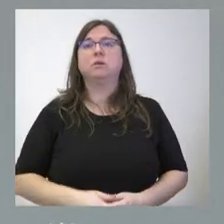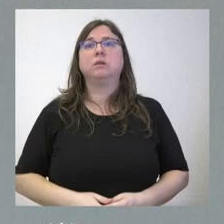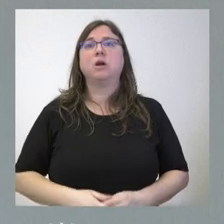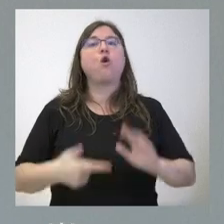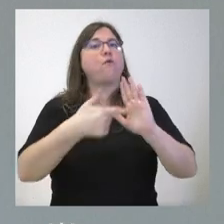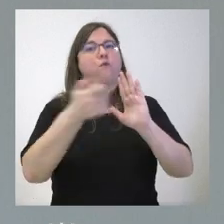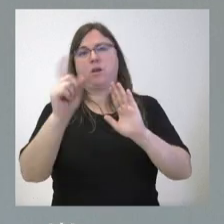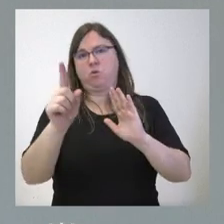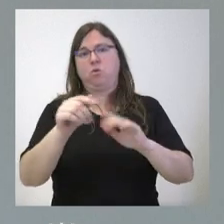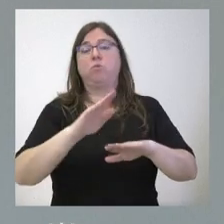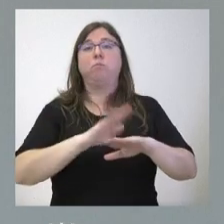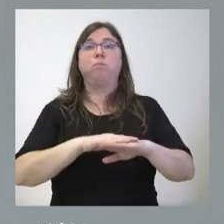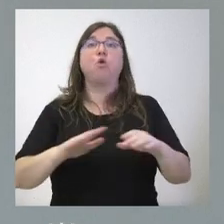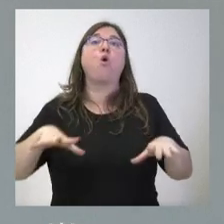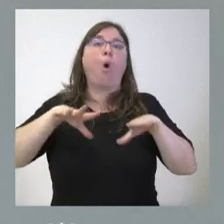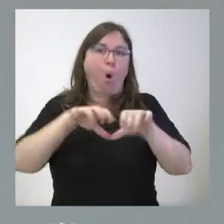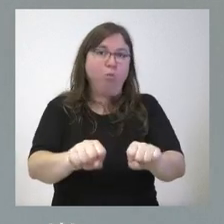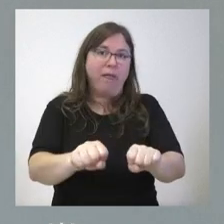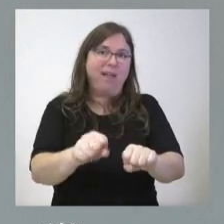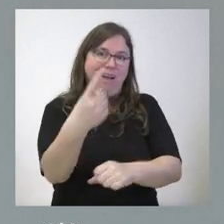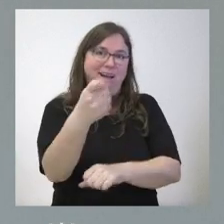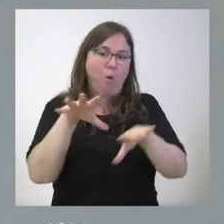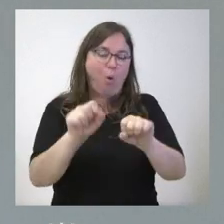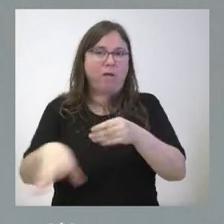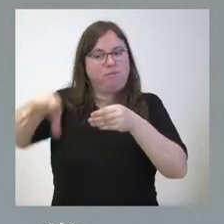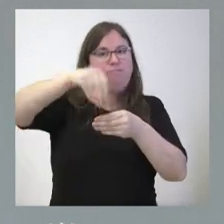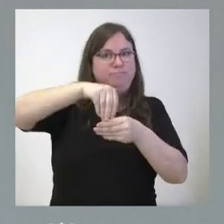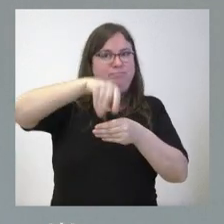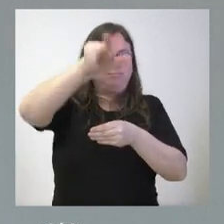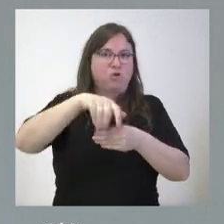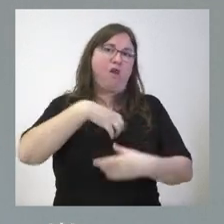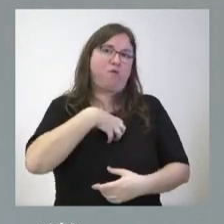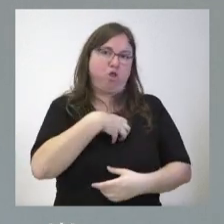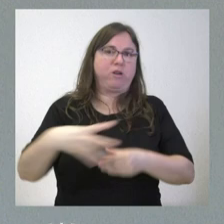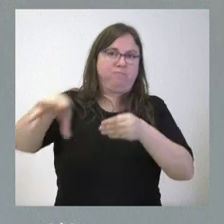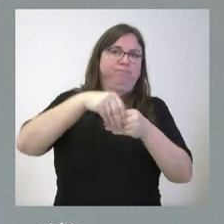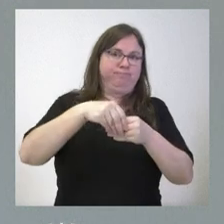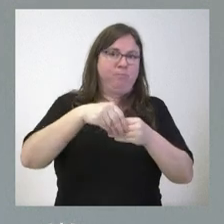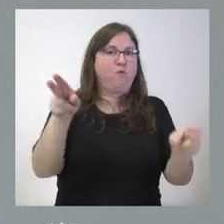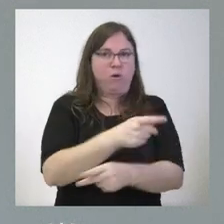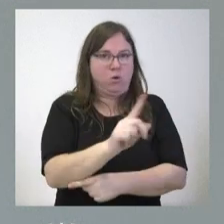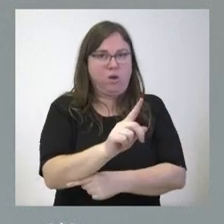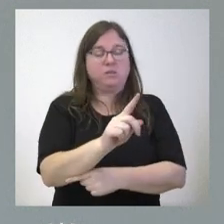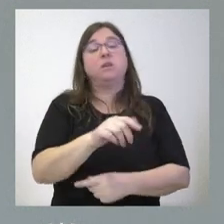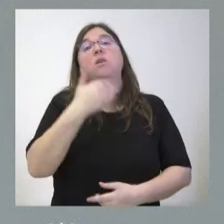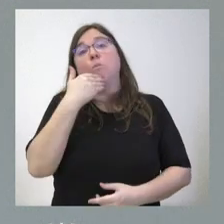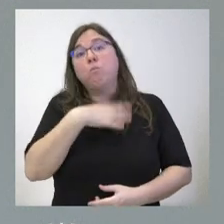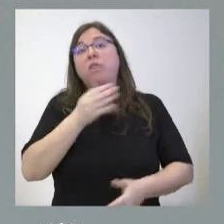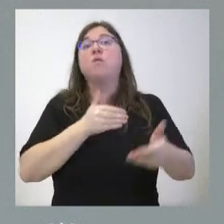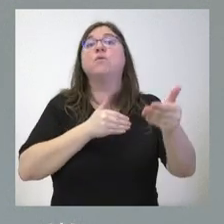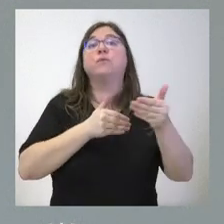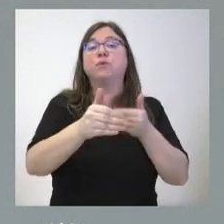porque está ocupada y está acumulada en este caso otra cosa es que en el momento valoremos la posibilidad de que